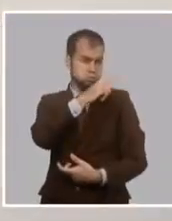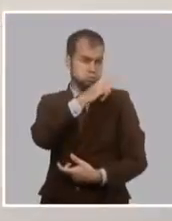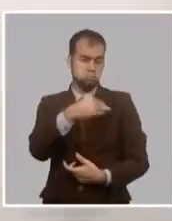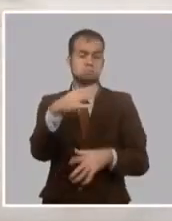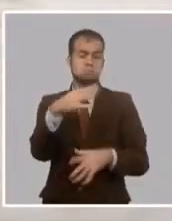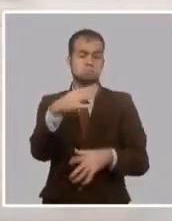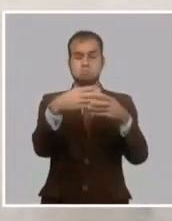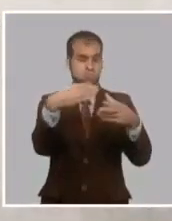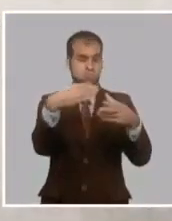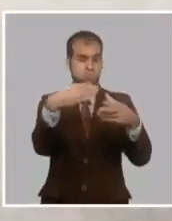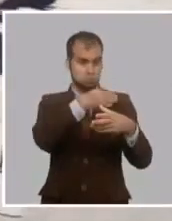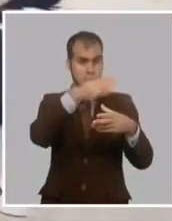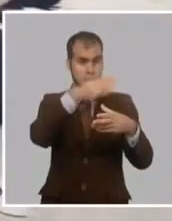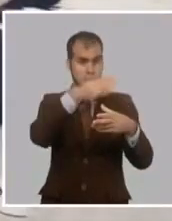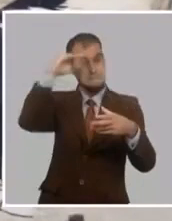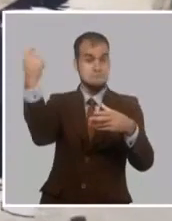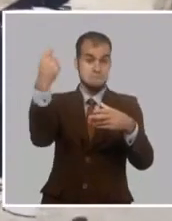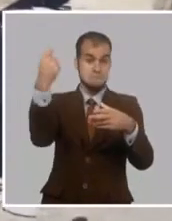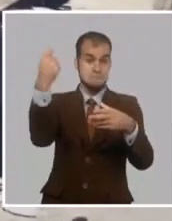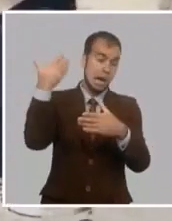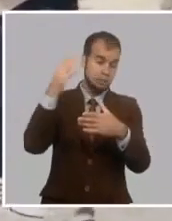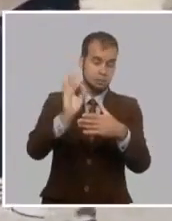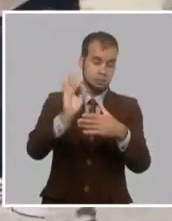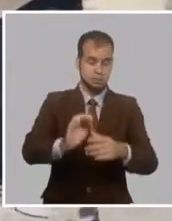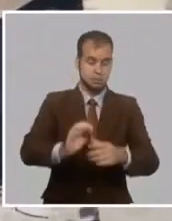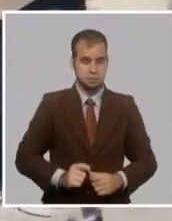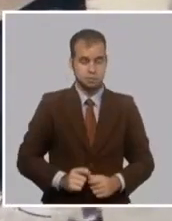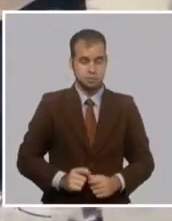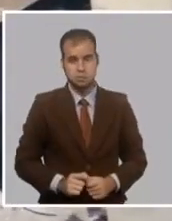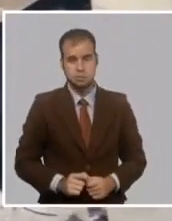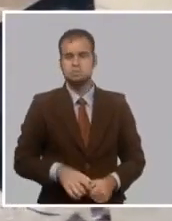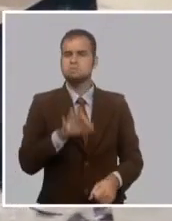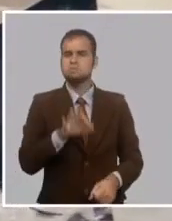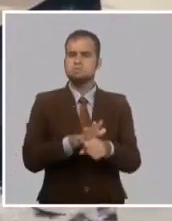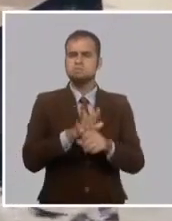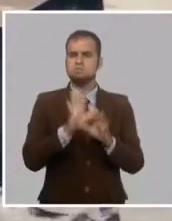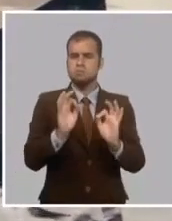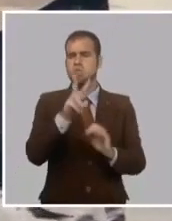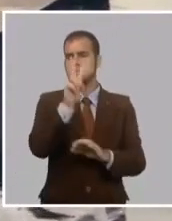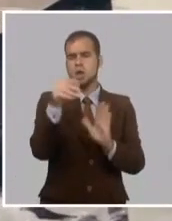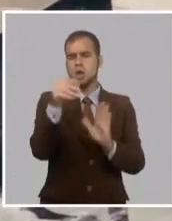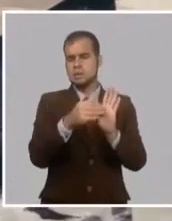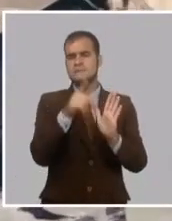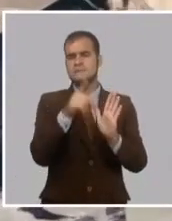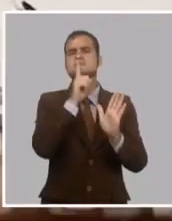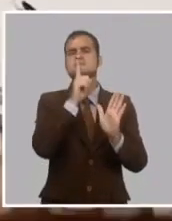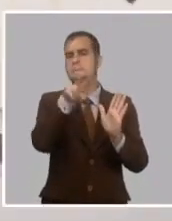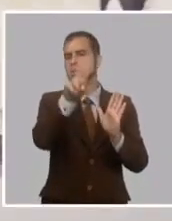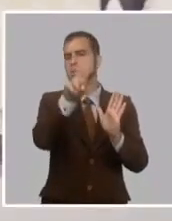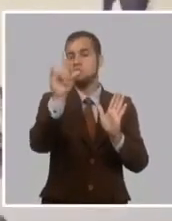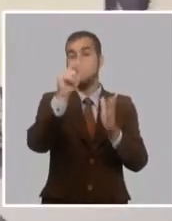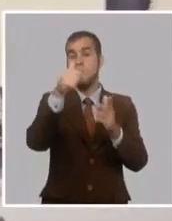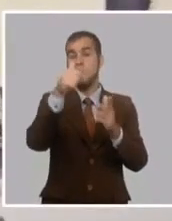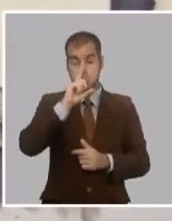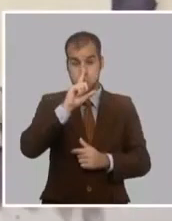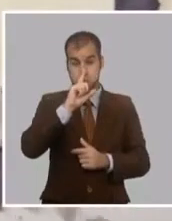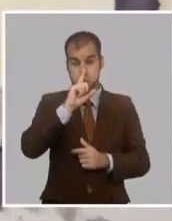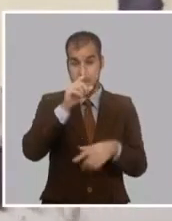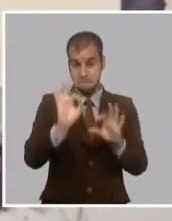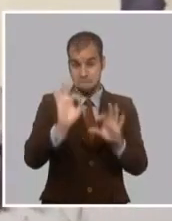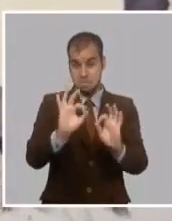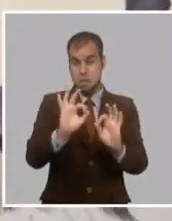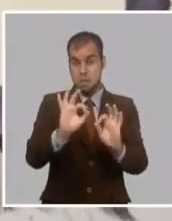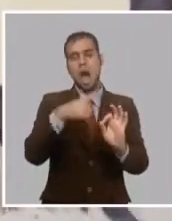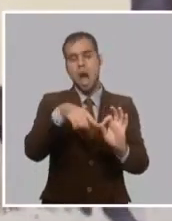libertador muerto en campaña. A las 2 de la tarde del viernes 29 de junio, se realizó el traslado desde el